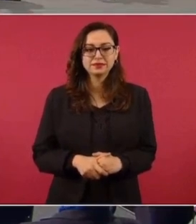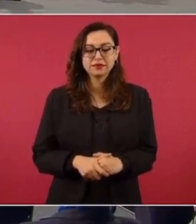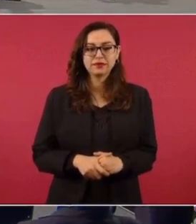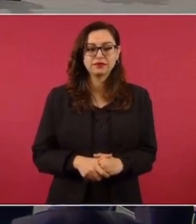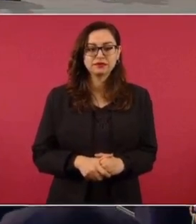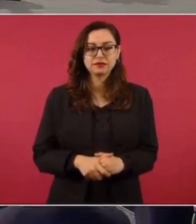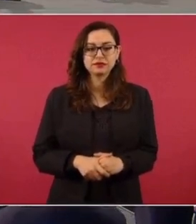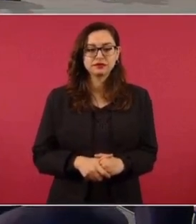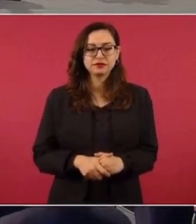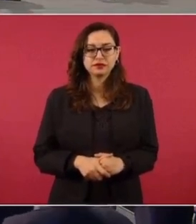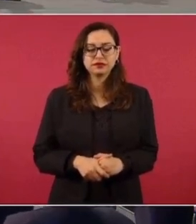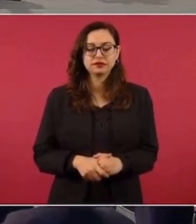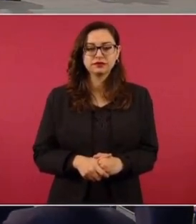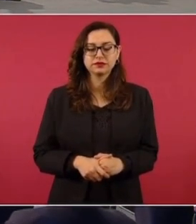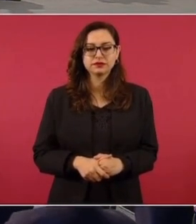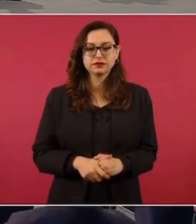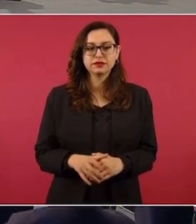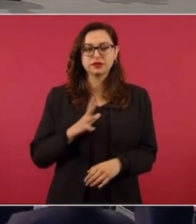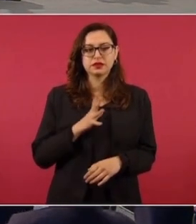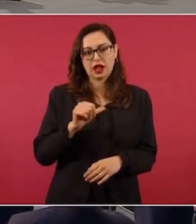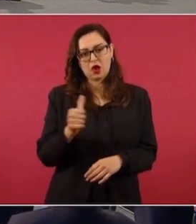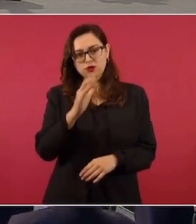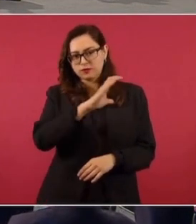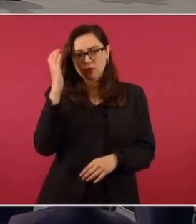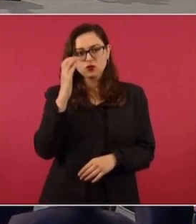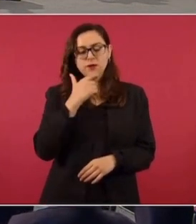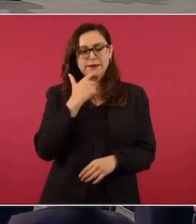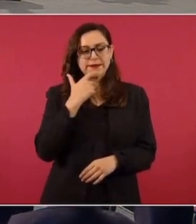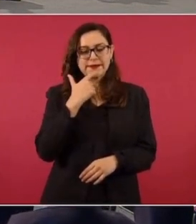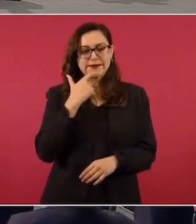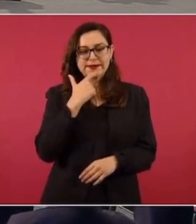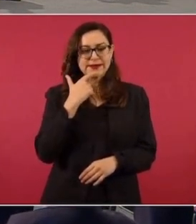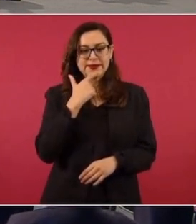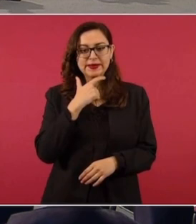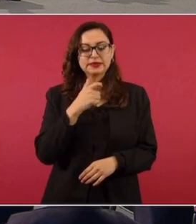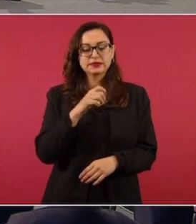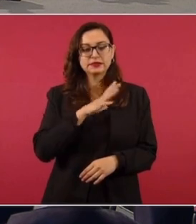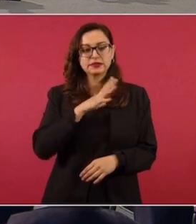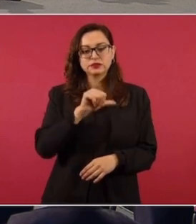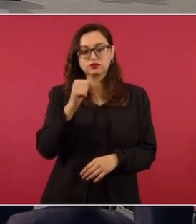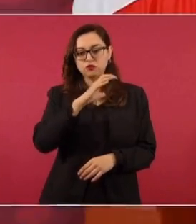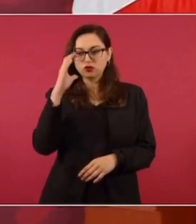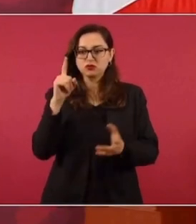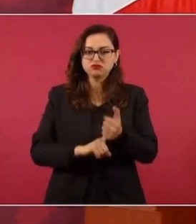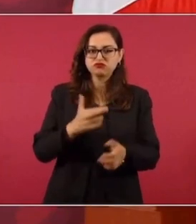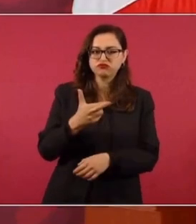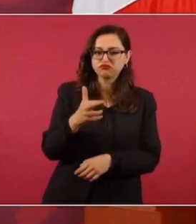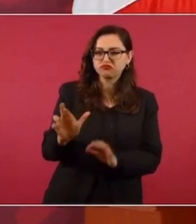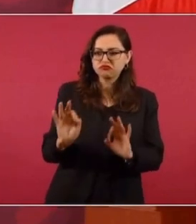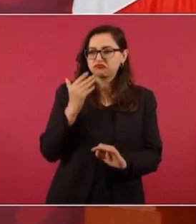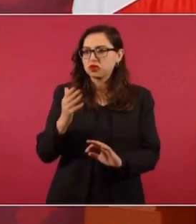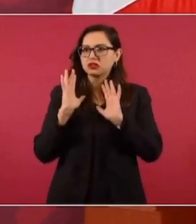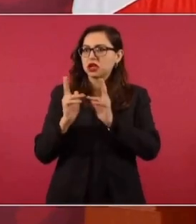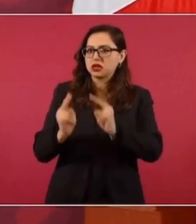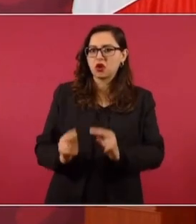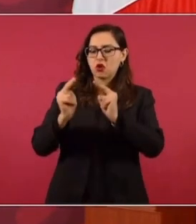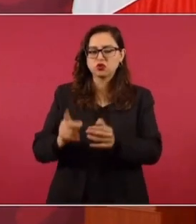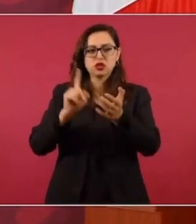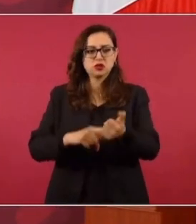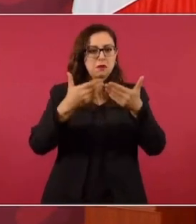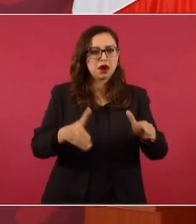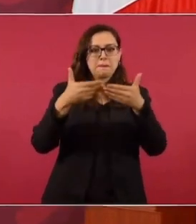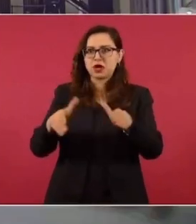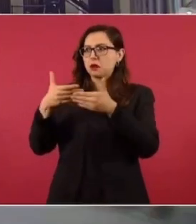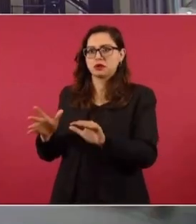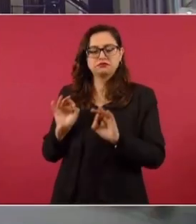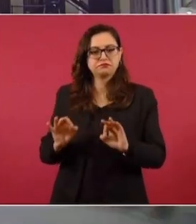Hay otra, hay una ahí que me enseñaron ayer, donde ya está funcionando muy bien un restaurante. A ver si la tienen.